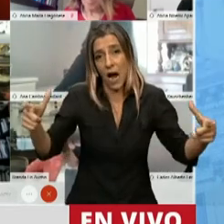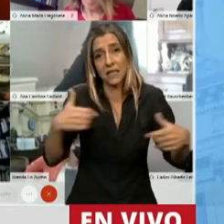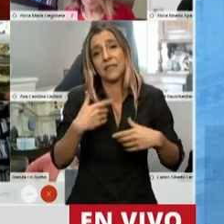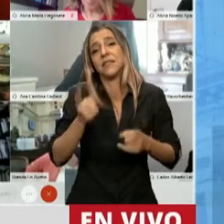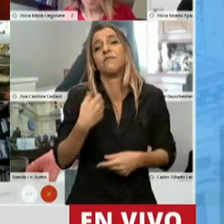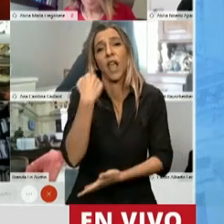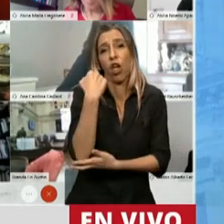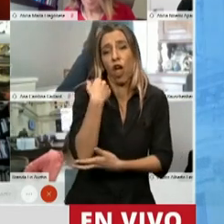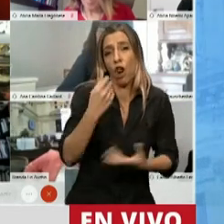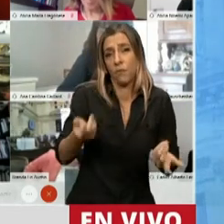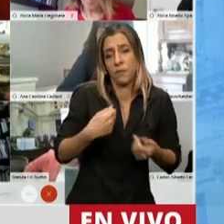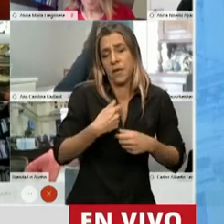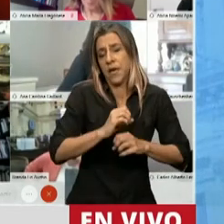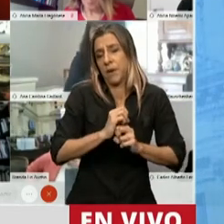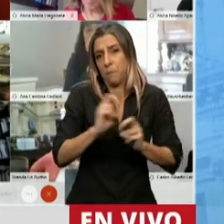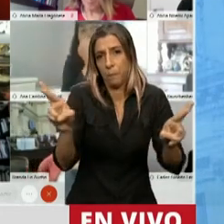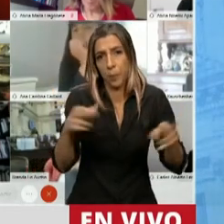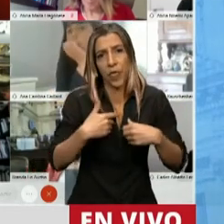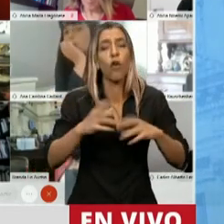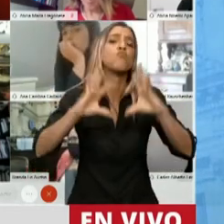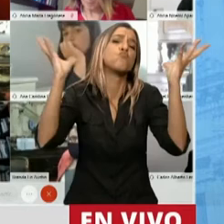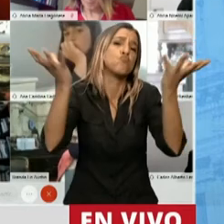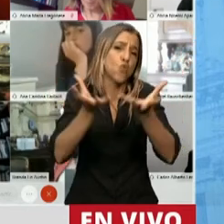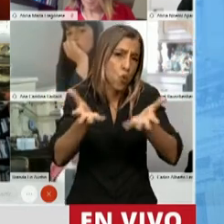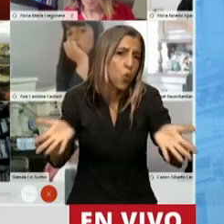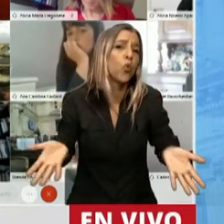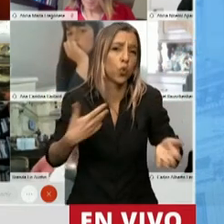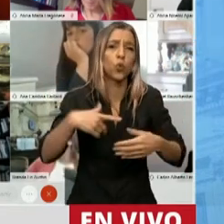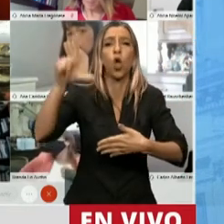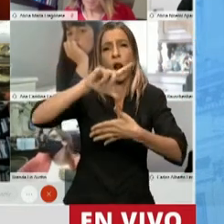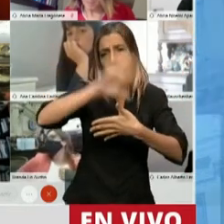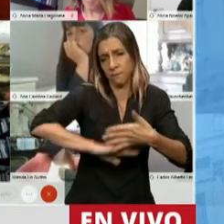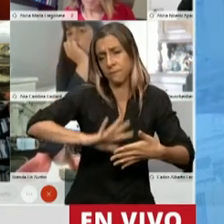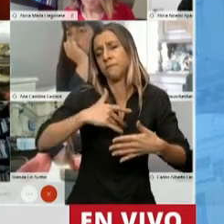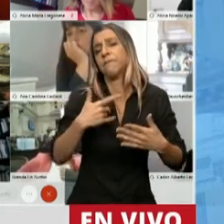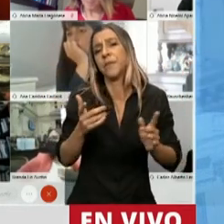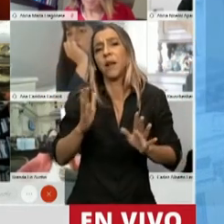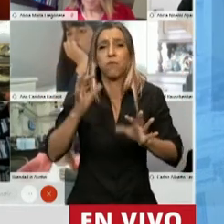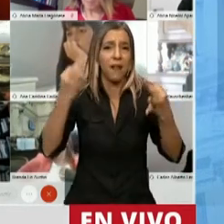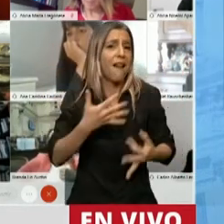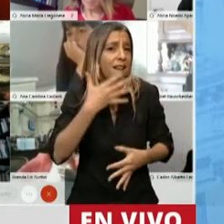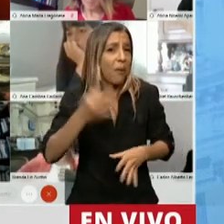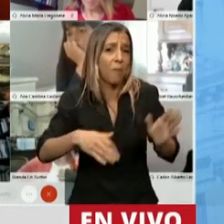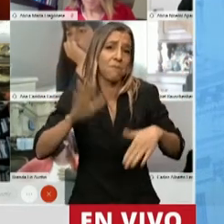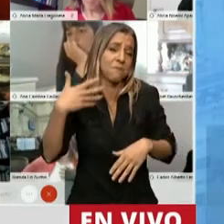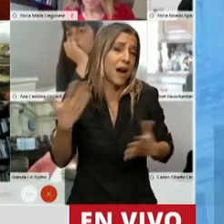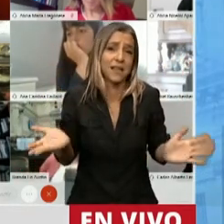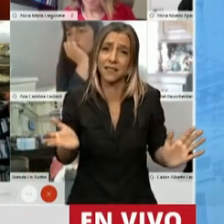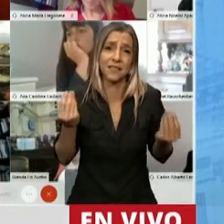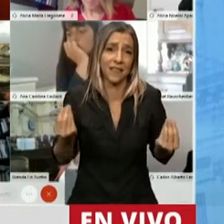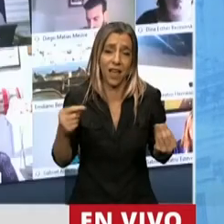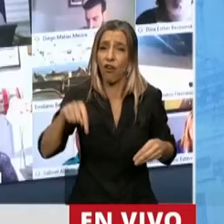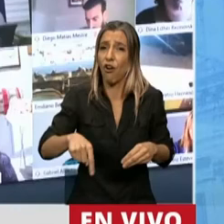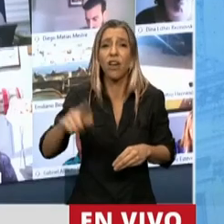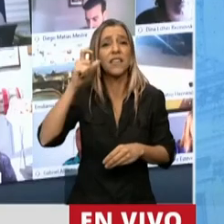términos económicos, en la Argentina, en el mundo y en América Latina, porque esto lo subrayo, hoy el informe